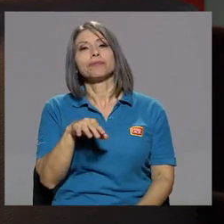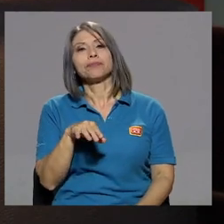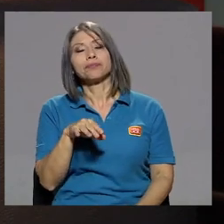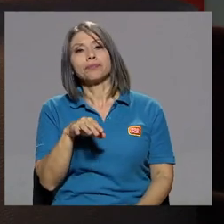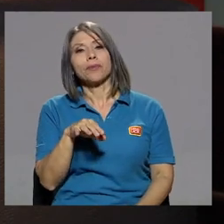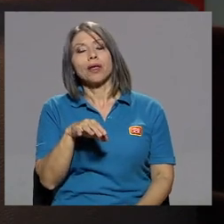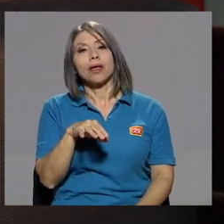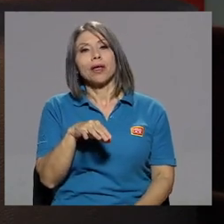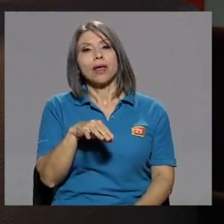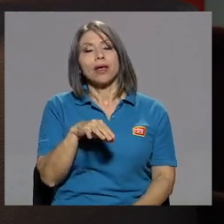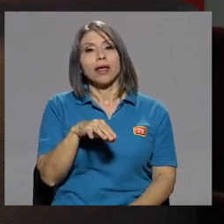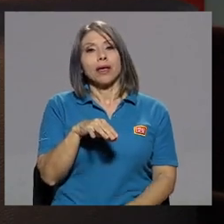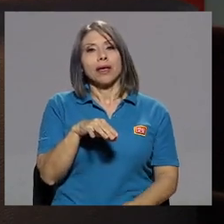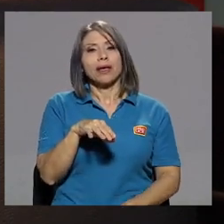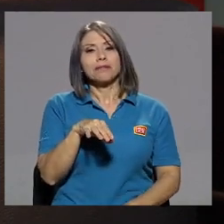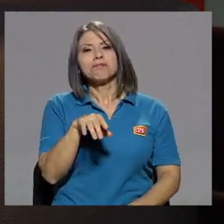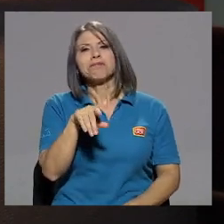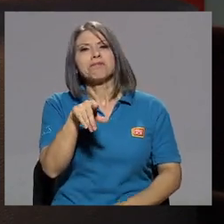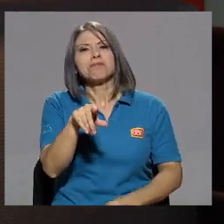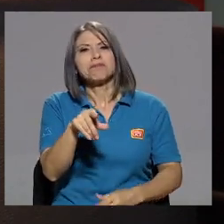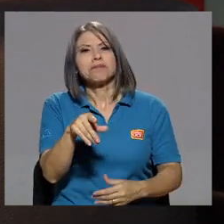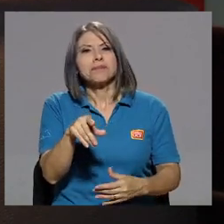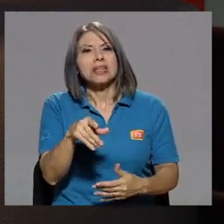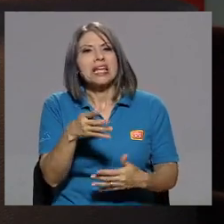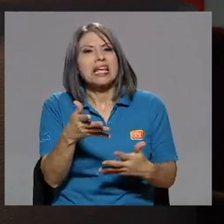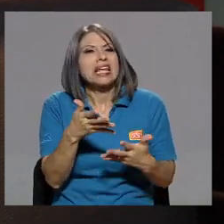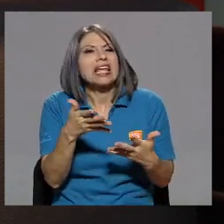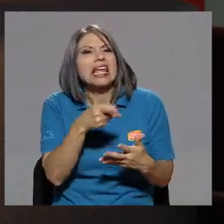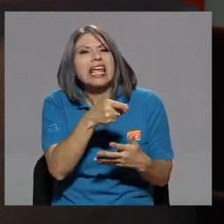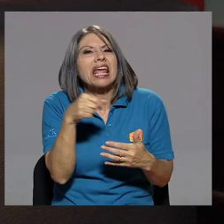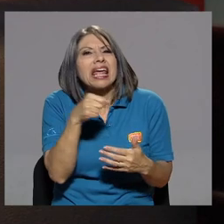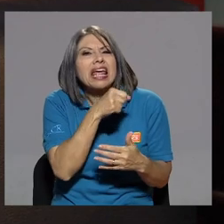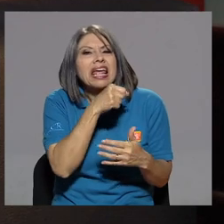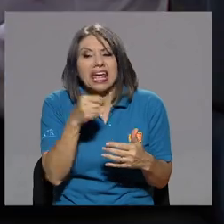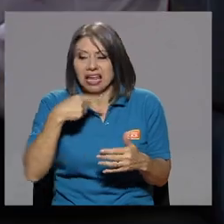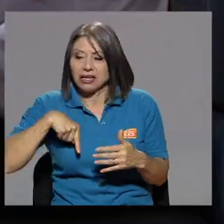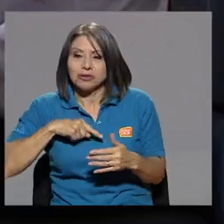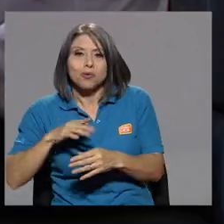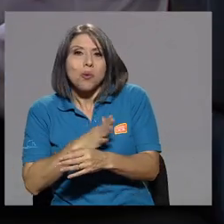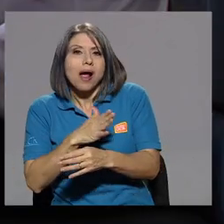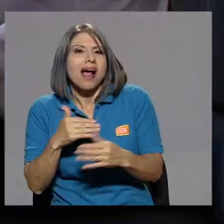¿qué le acompañamos? Pues yo,